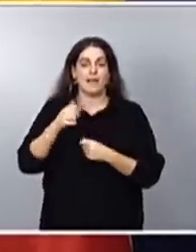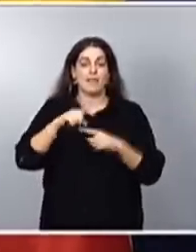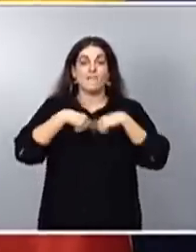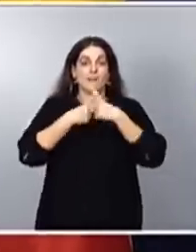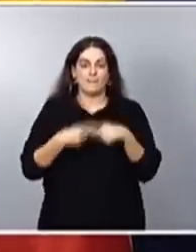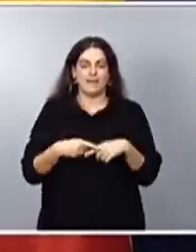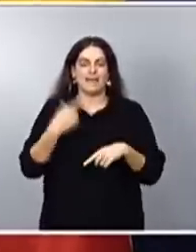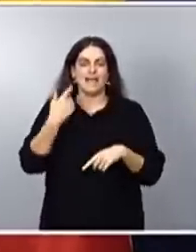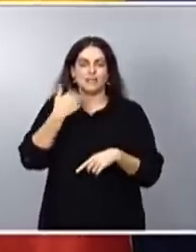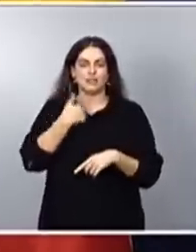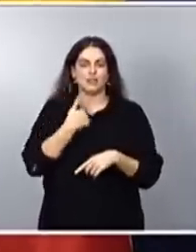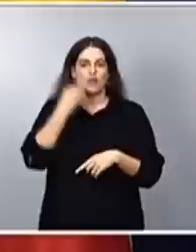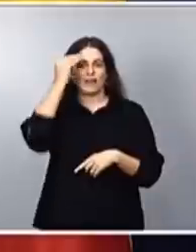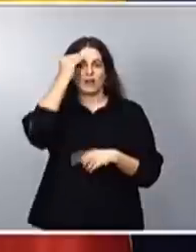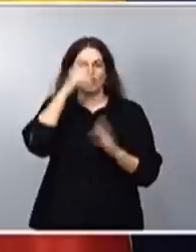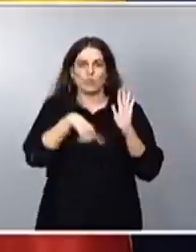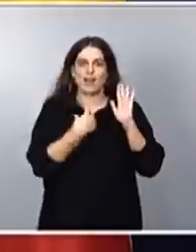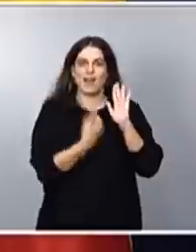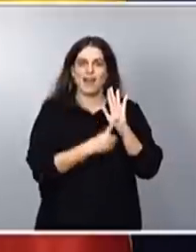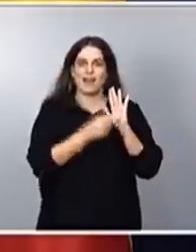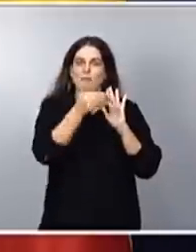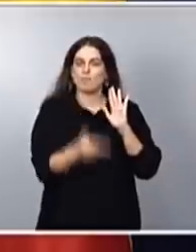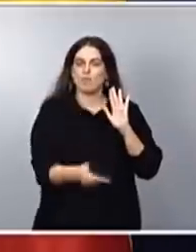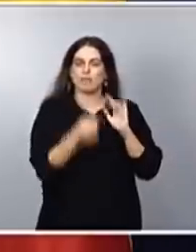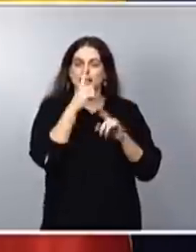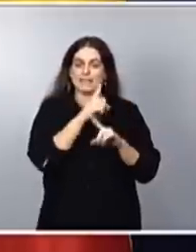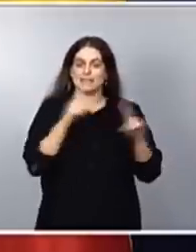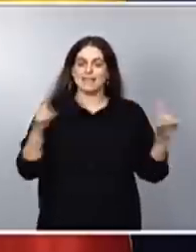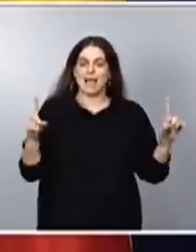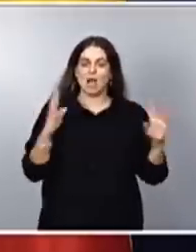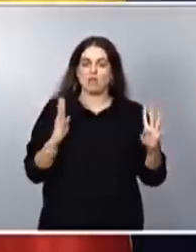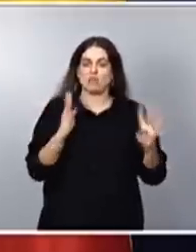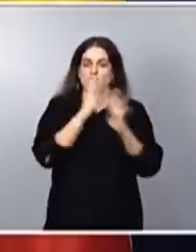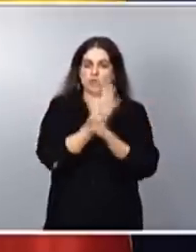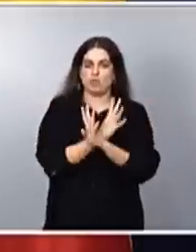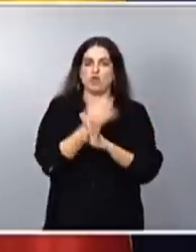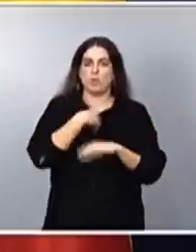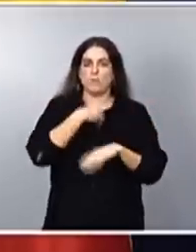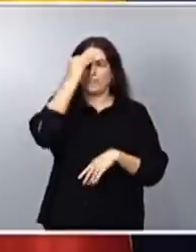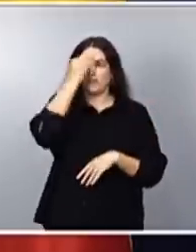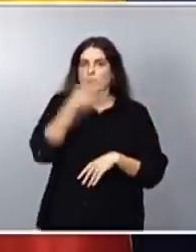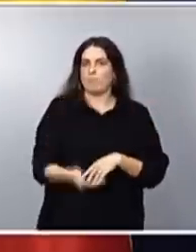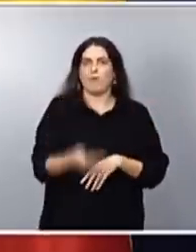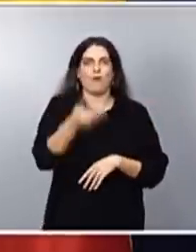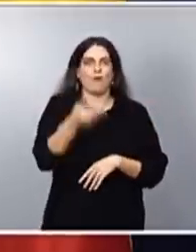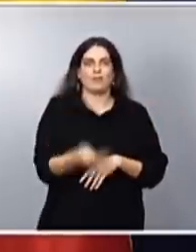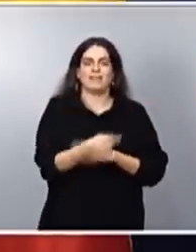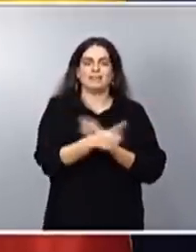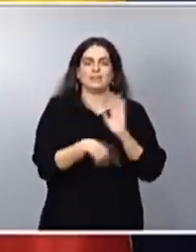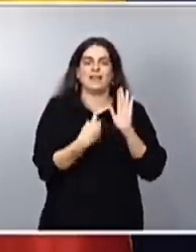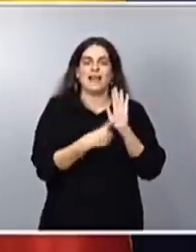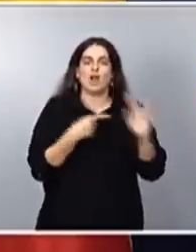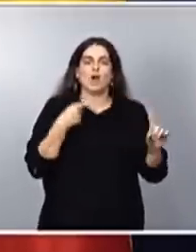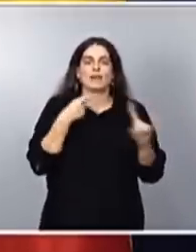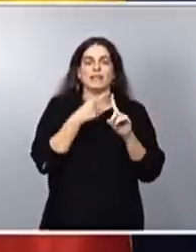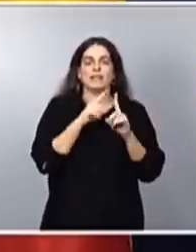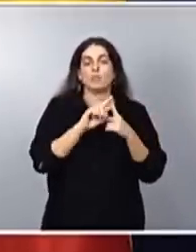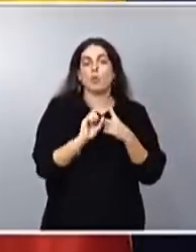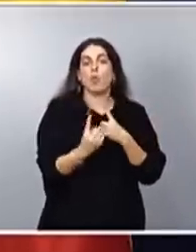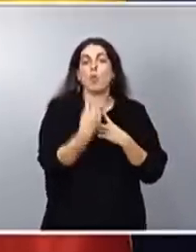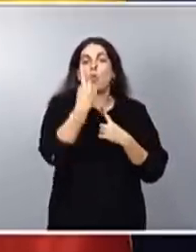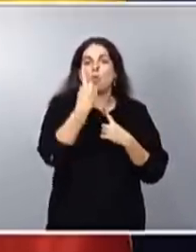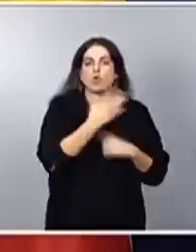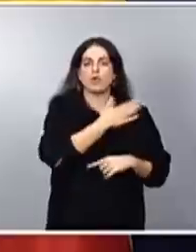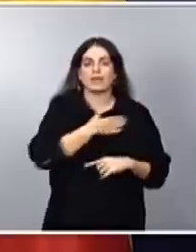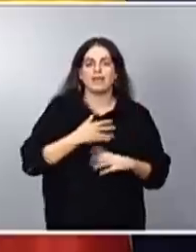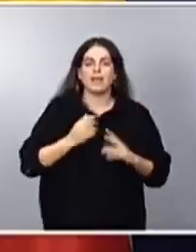importantes de este curso político. Y una ley que tiene por objetivo, al menos uno de los objetivos, es empezar a dar respuesta a